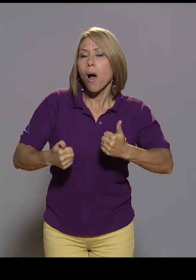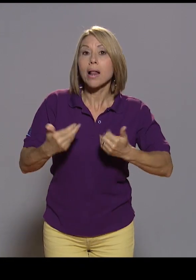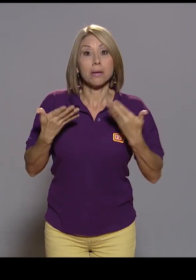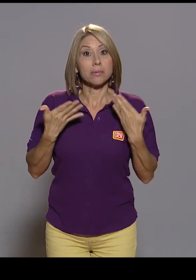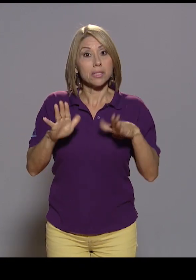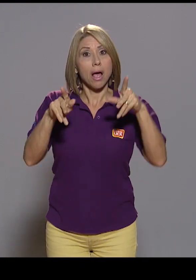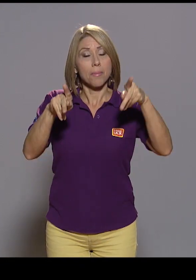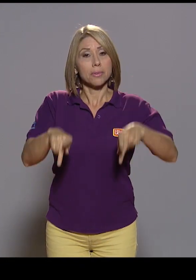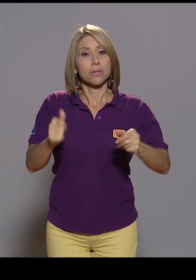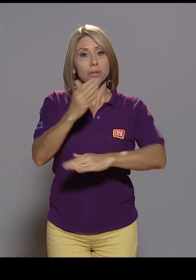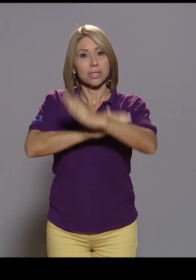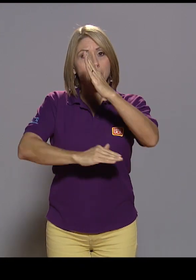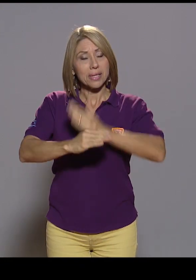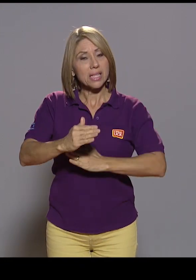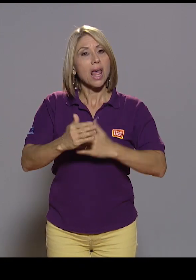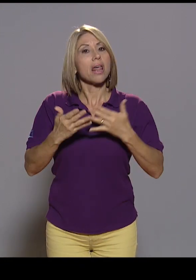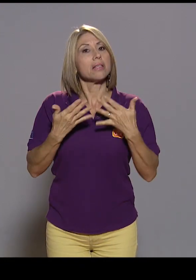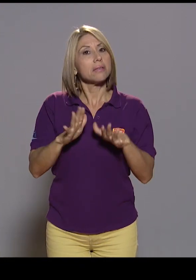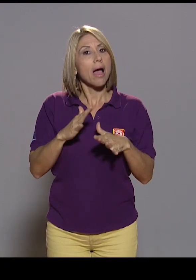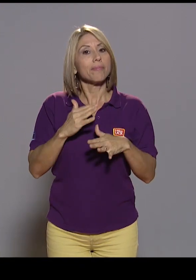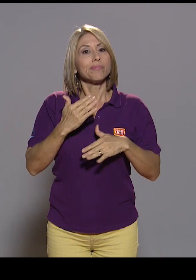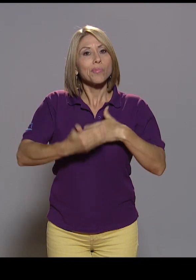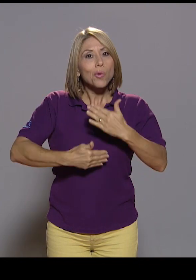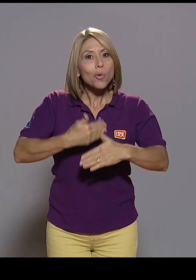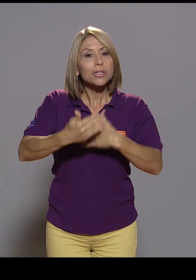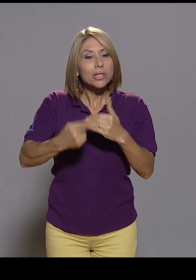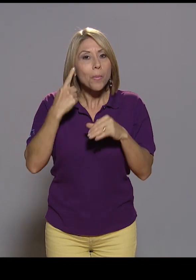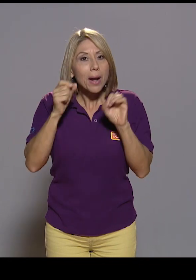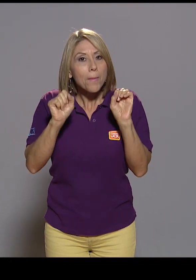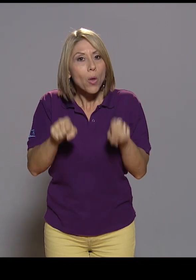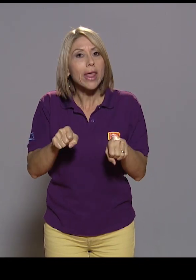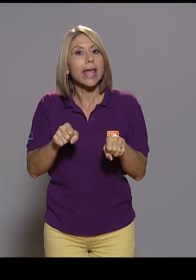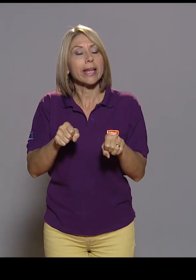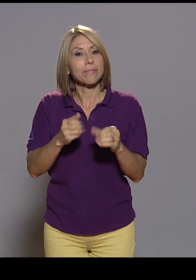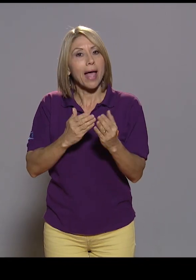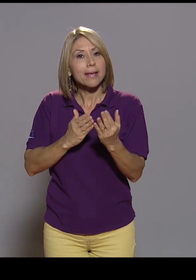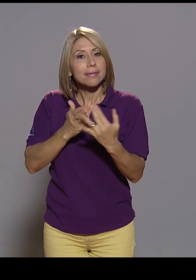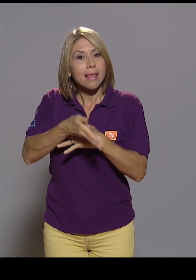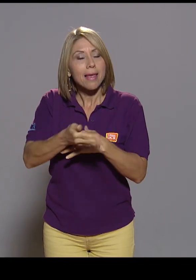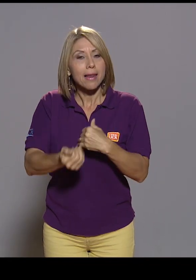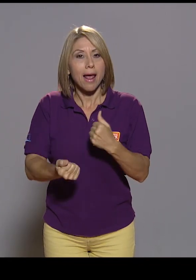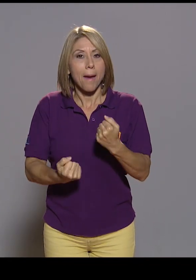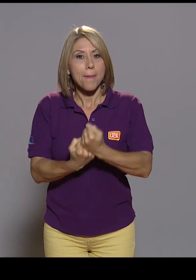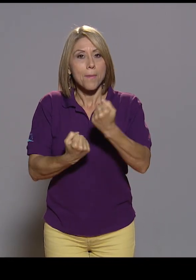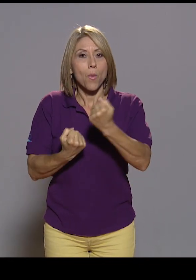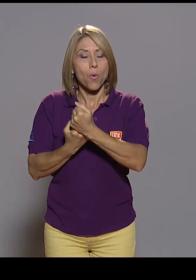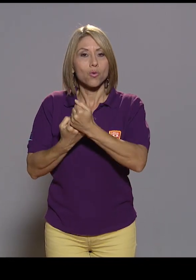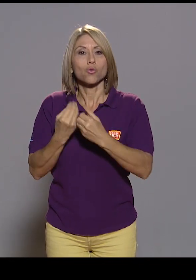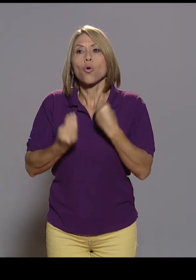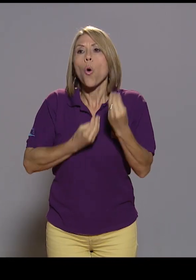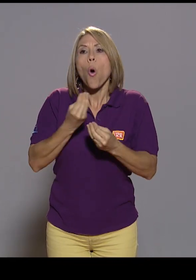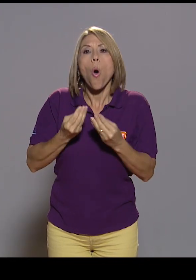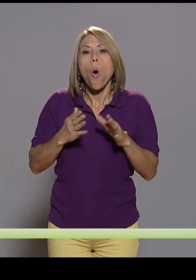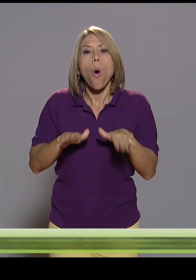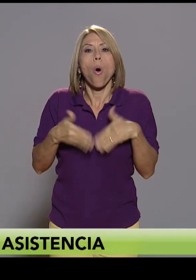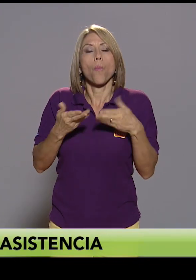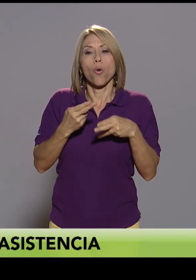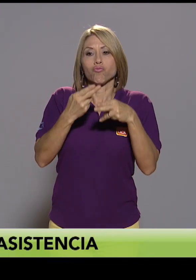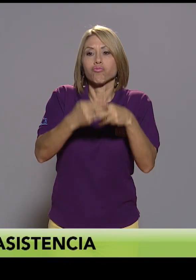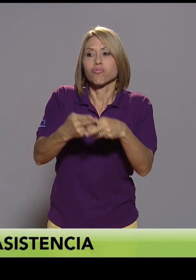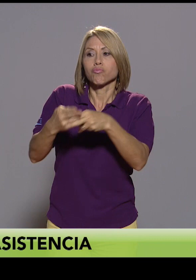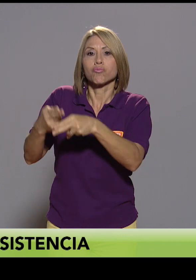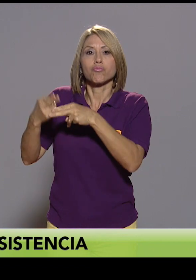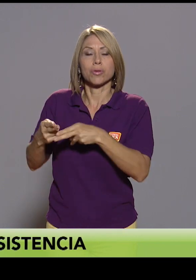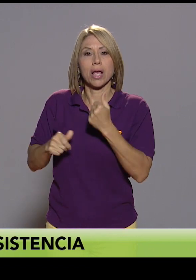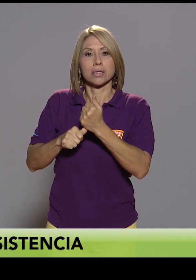personas con discapacidad que hicieron el proceso para acceder a estos apoyos, ¿verdad? ¿Cómo es la asignación de estos asistentes? Bueno,